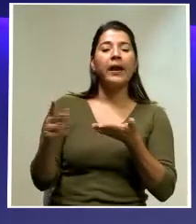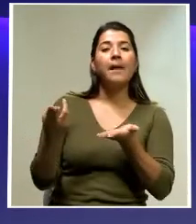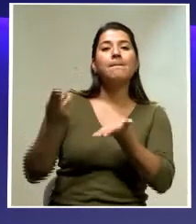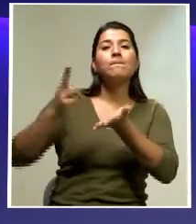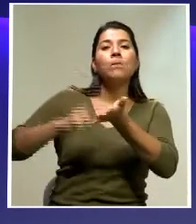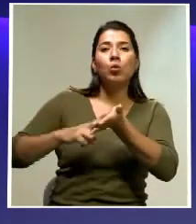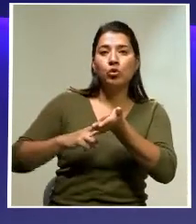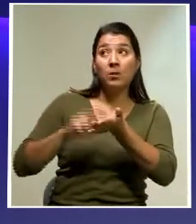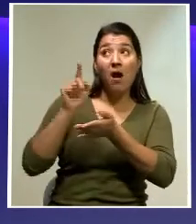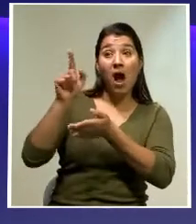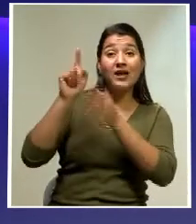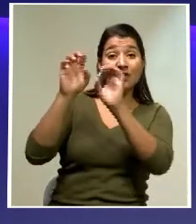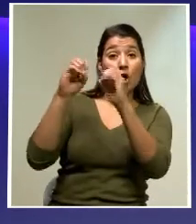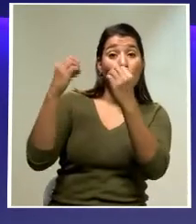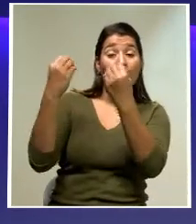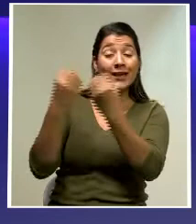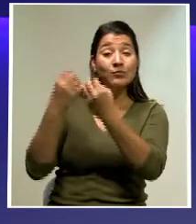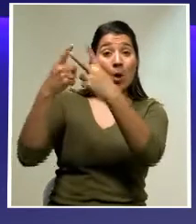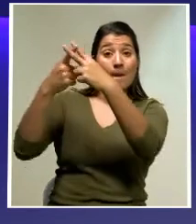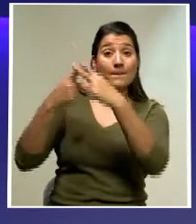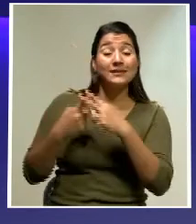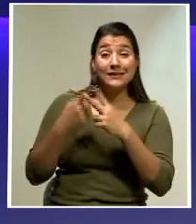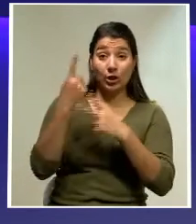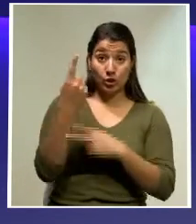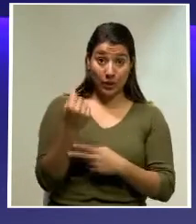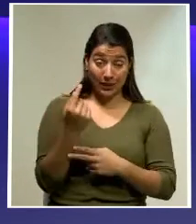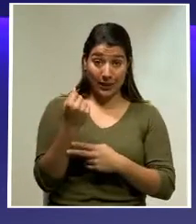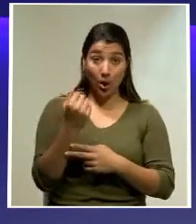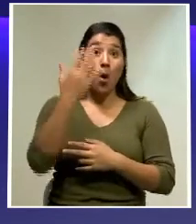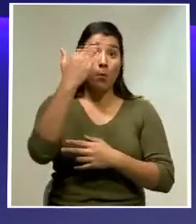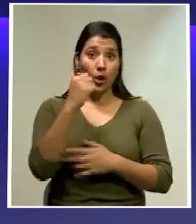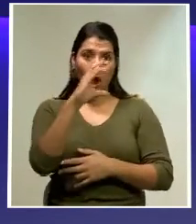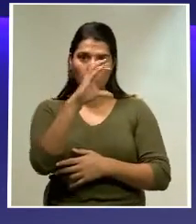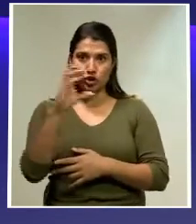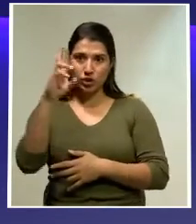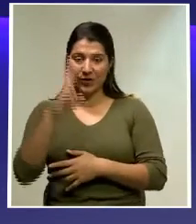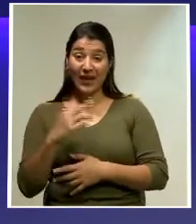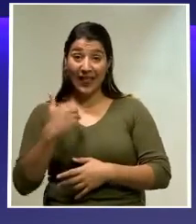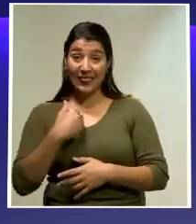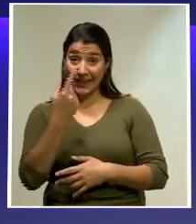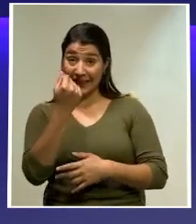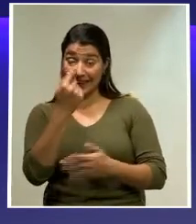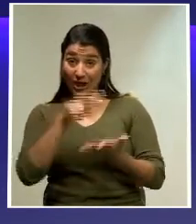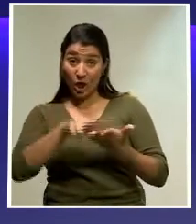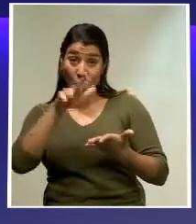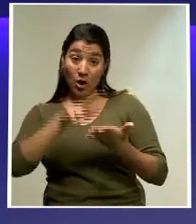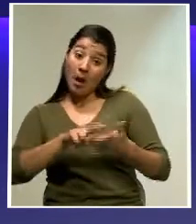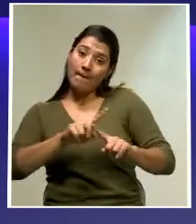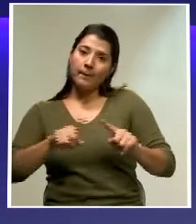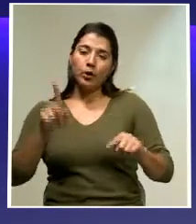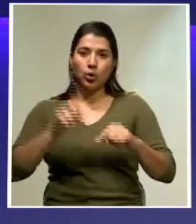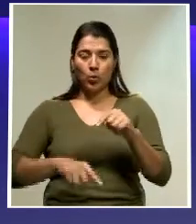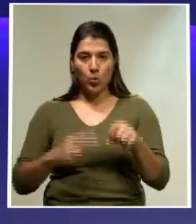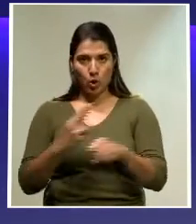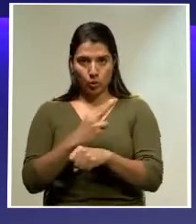organismos que nos prestaron esa plata porque a pesar de tener el dinero aprobado no podemos utilizarlo.